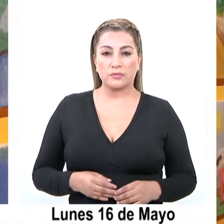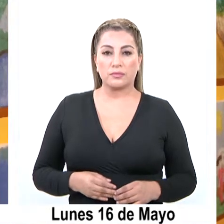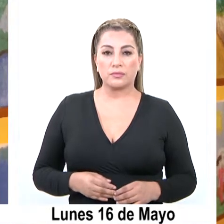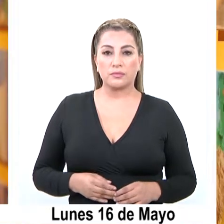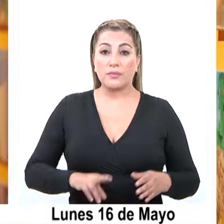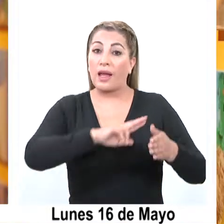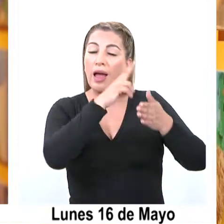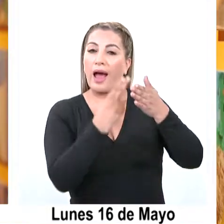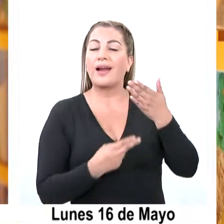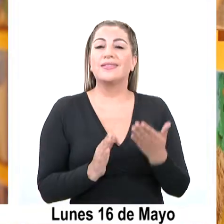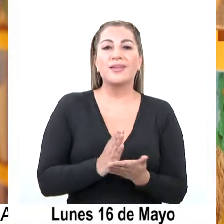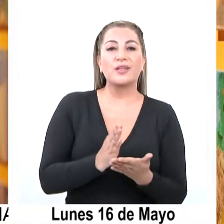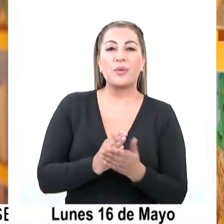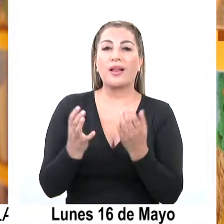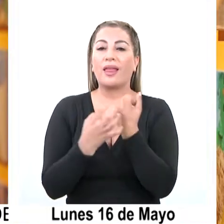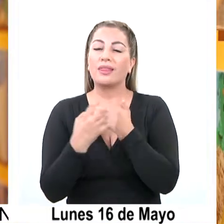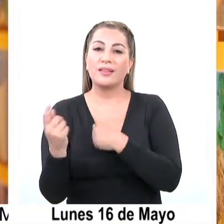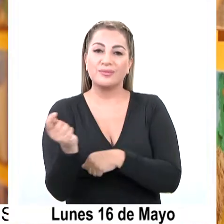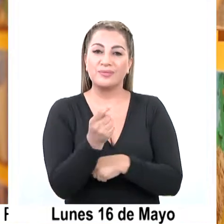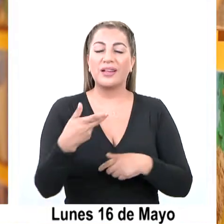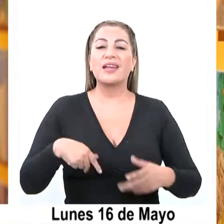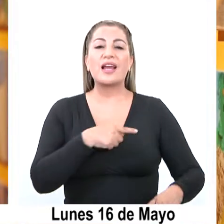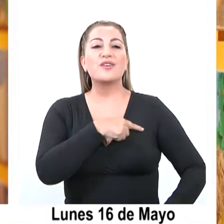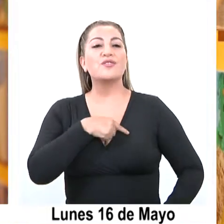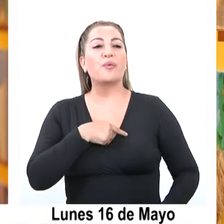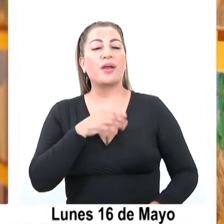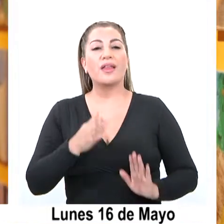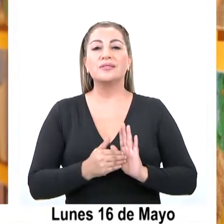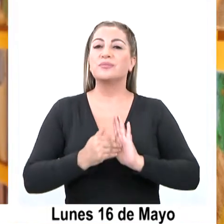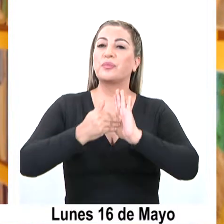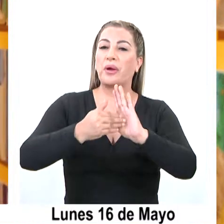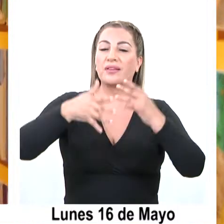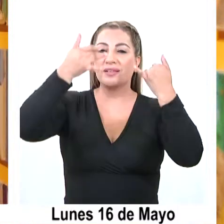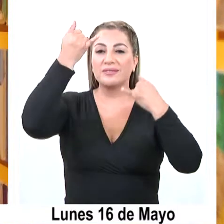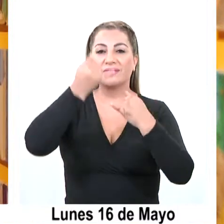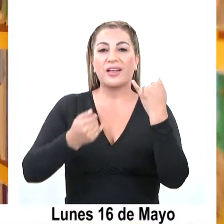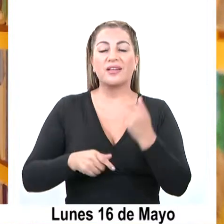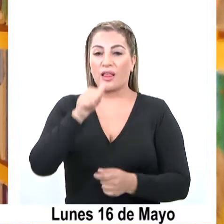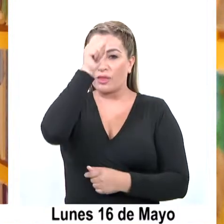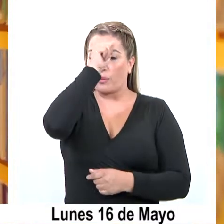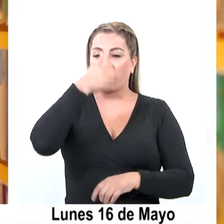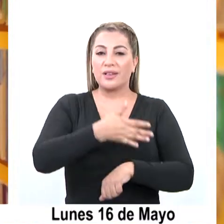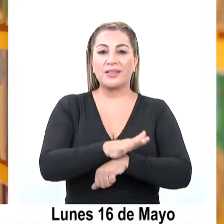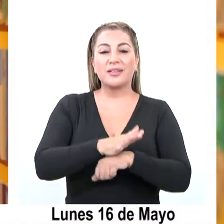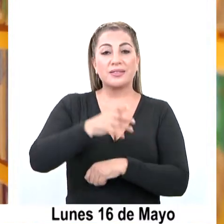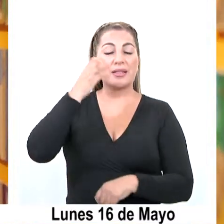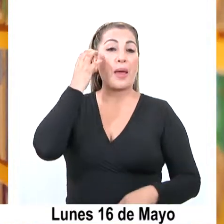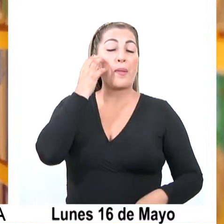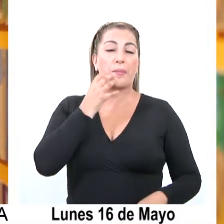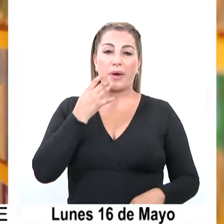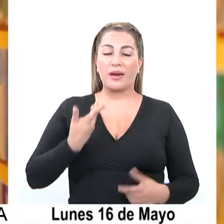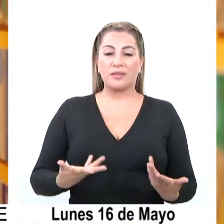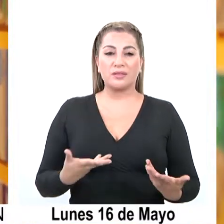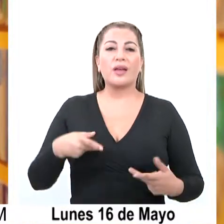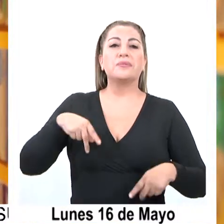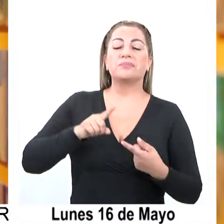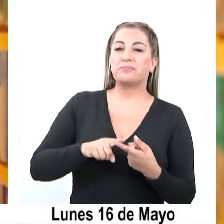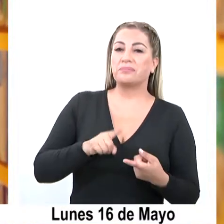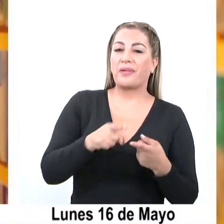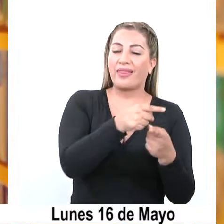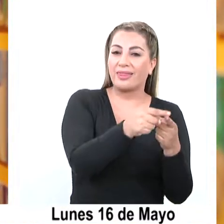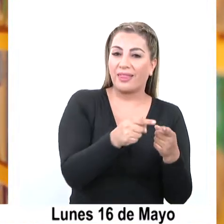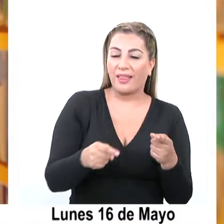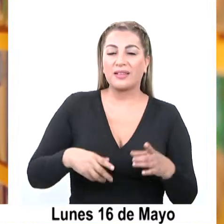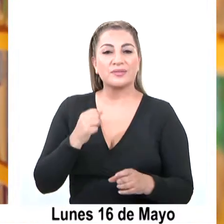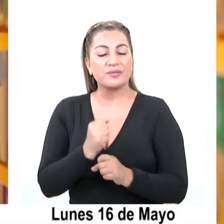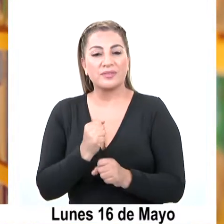Artes y Escuelas Trapaqueñas fue el nombre de la exposición que concluyó este domingo 15 de mayo, en la que participaron